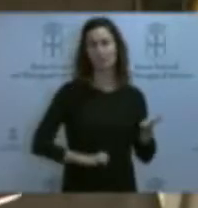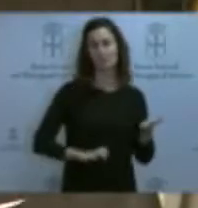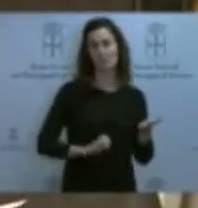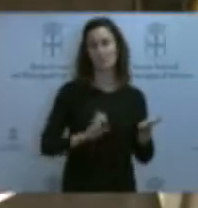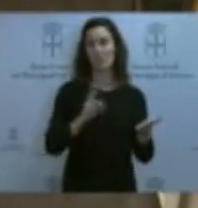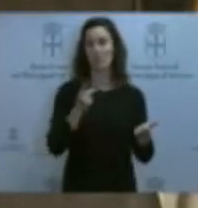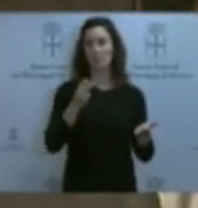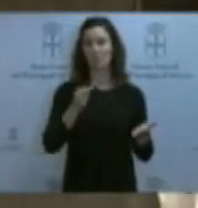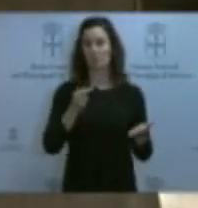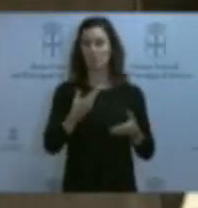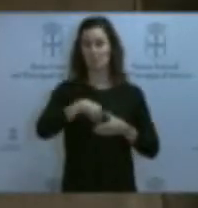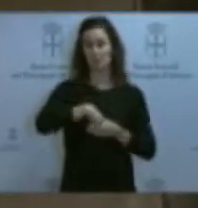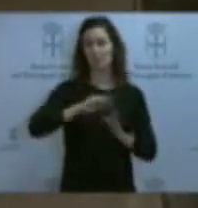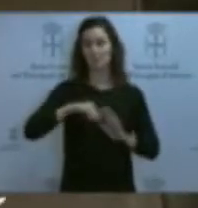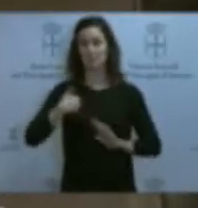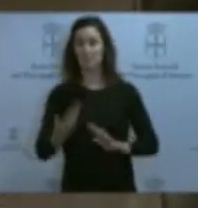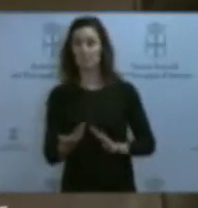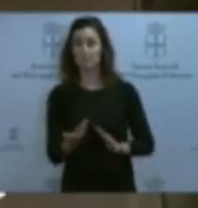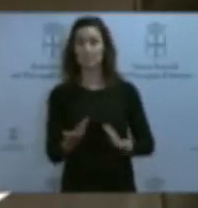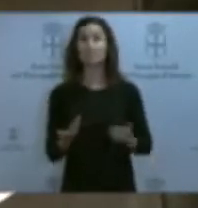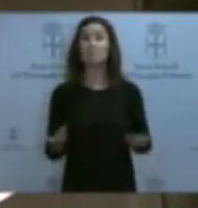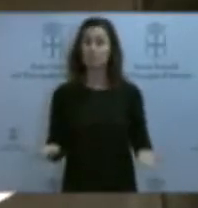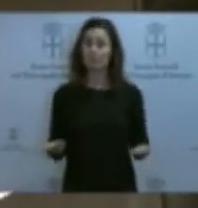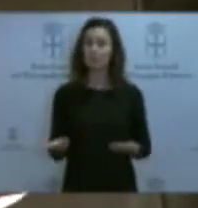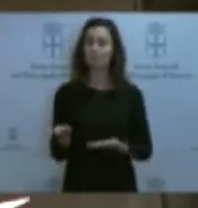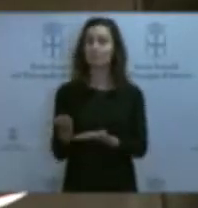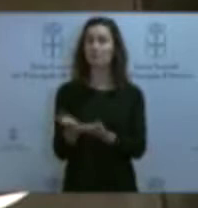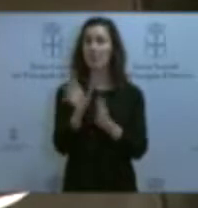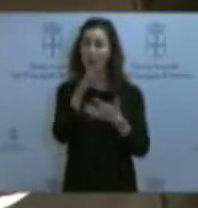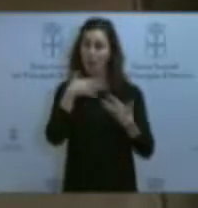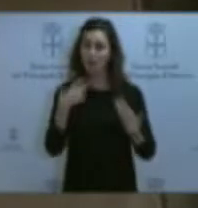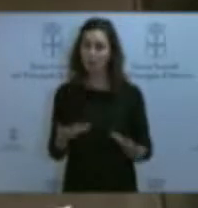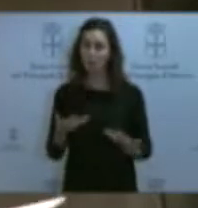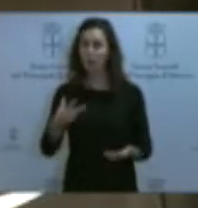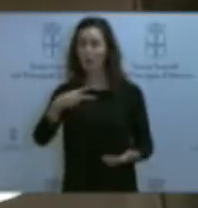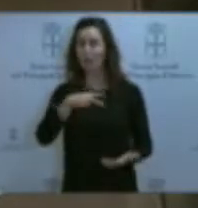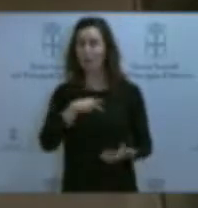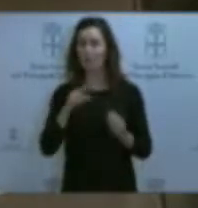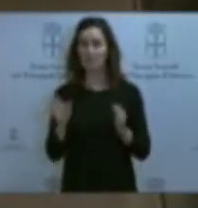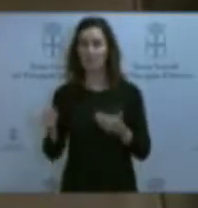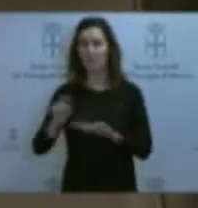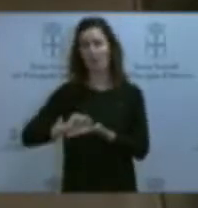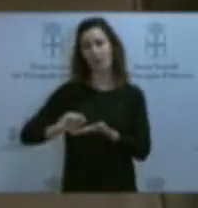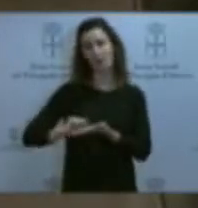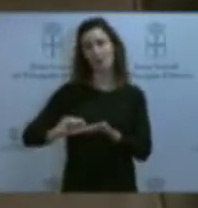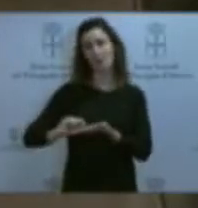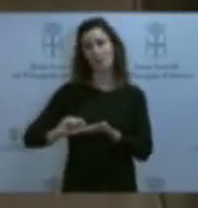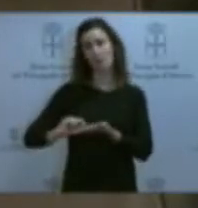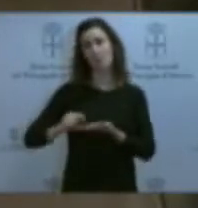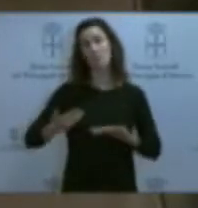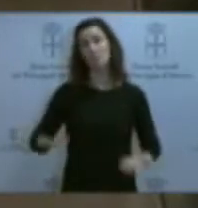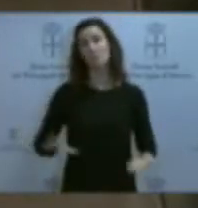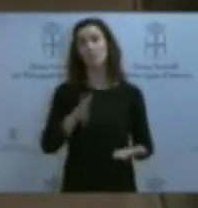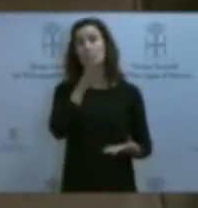y otro externo. El externo se pide a la actual asesoría jurídica. Y yo le pregunto cómo es posible si esta